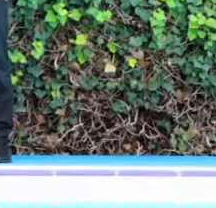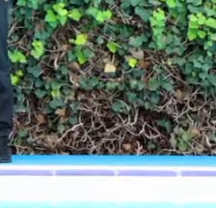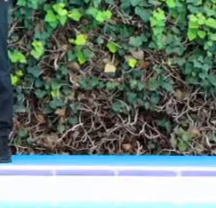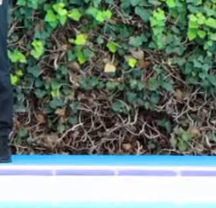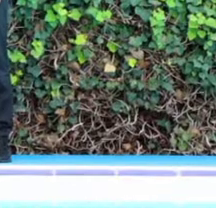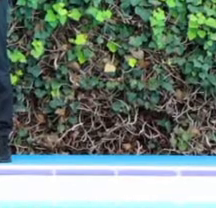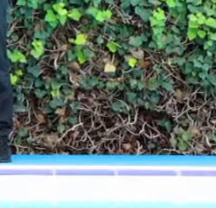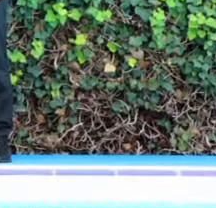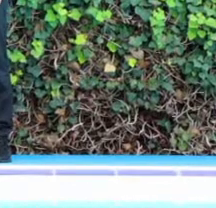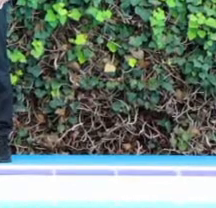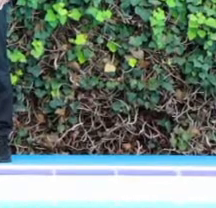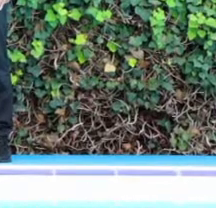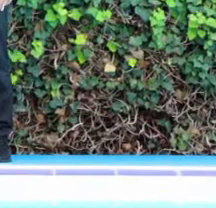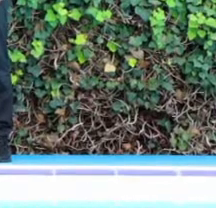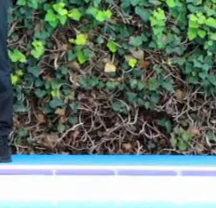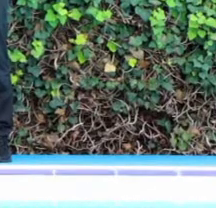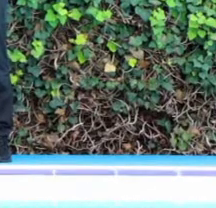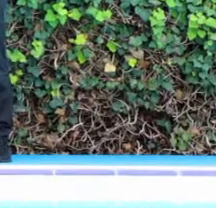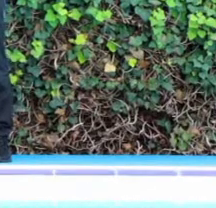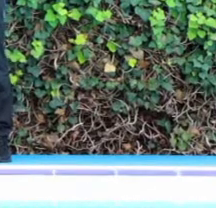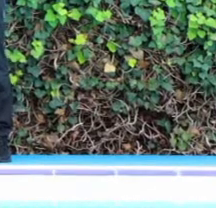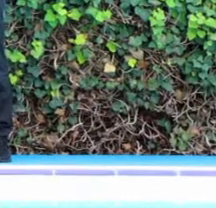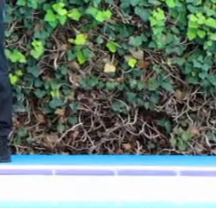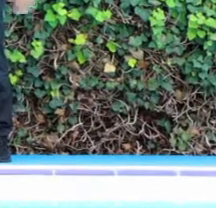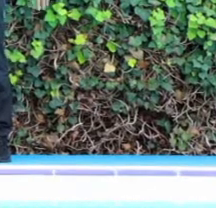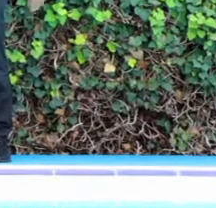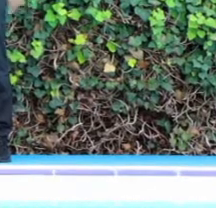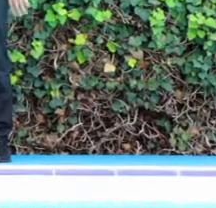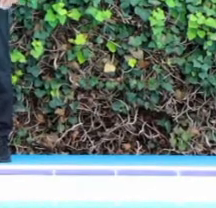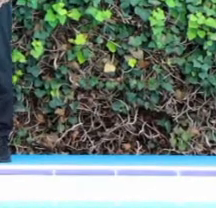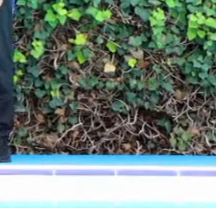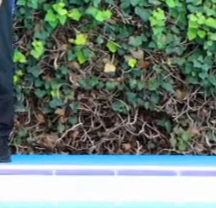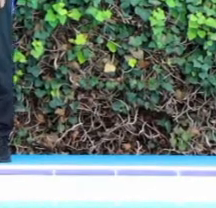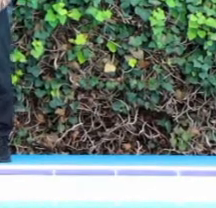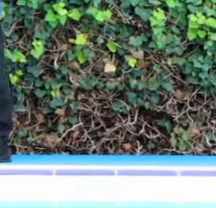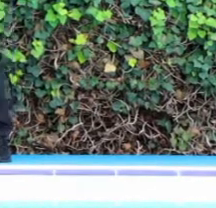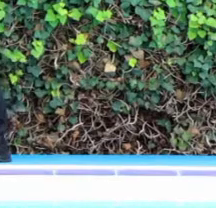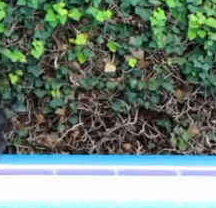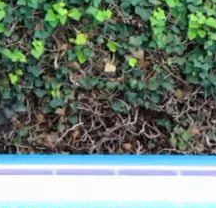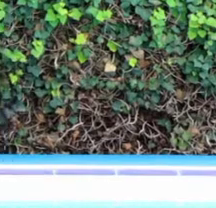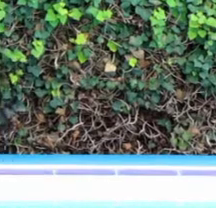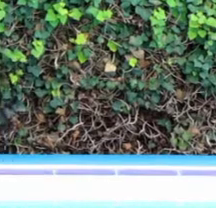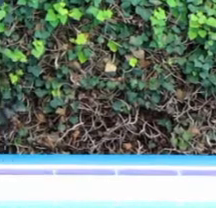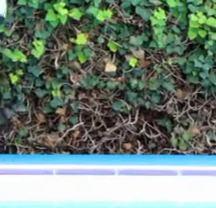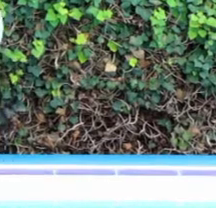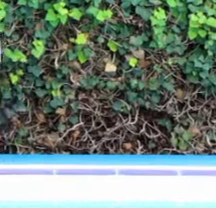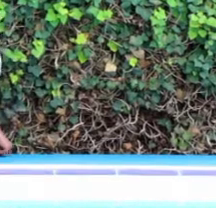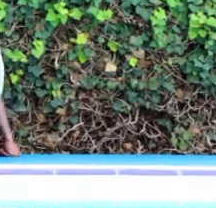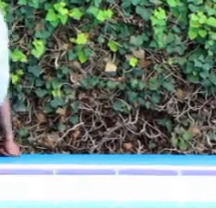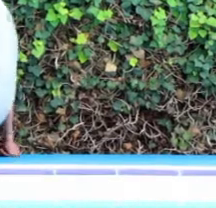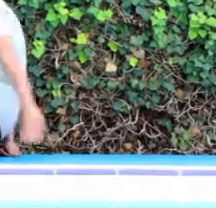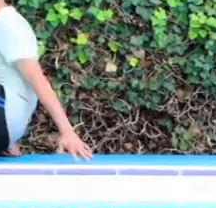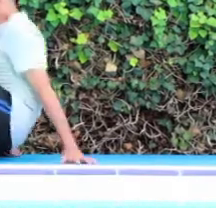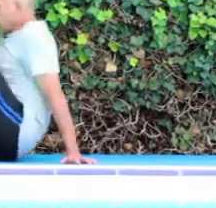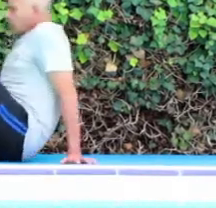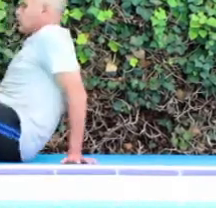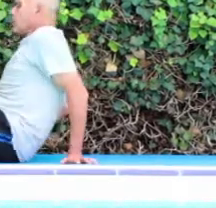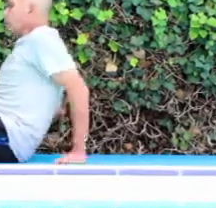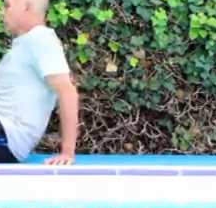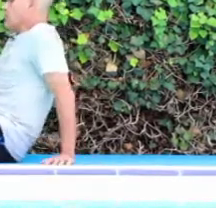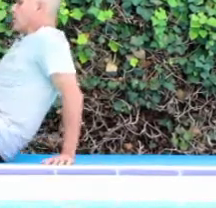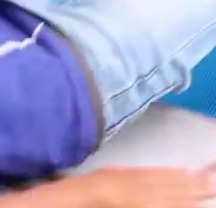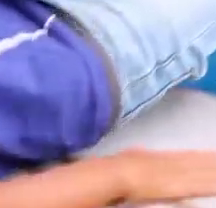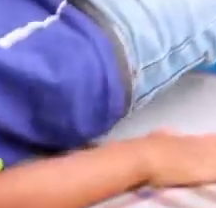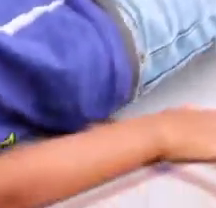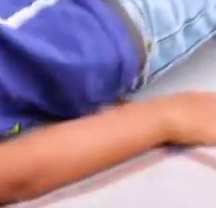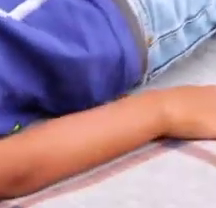Tratando de evitar que nuestros talones peguen en el suelo. ¿Sí? Nos acostamos. Y ahí. Nos